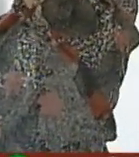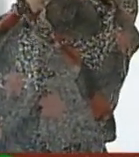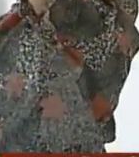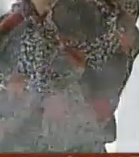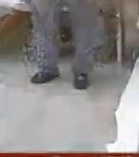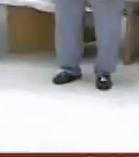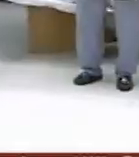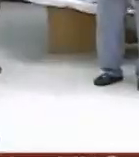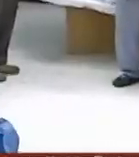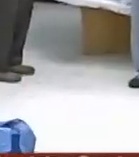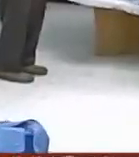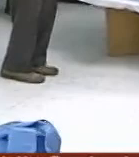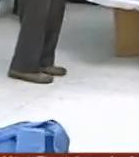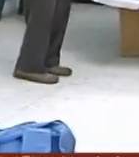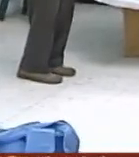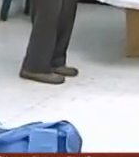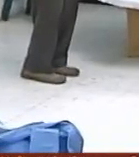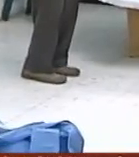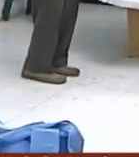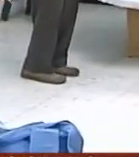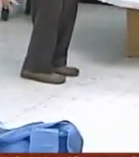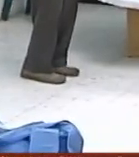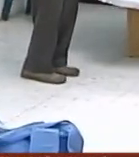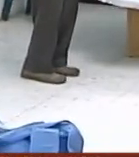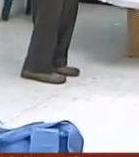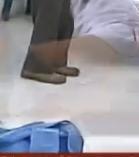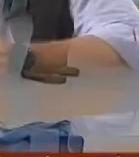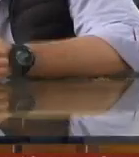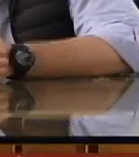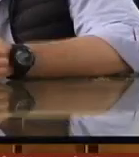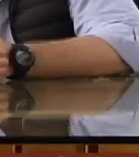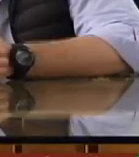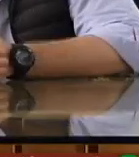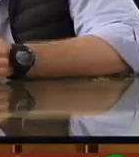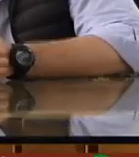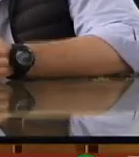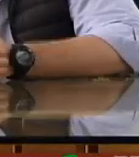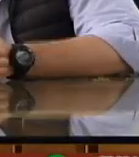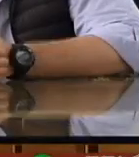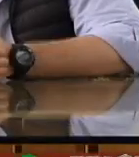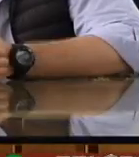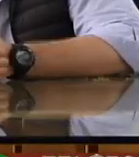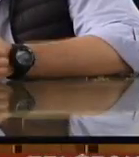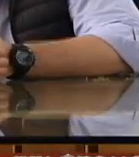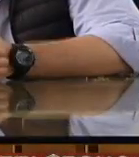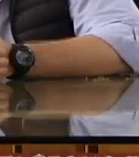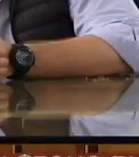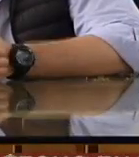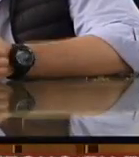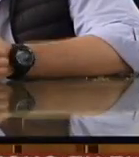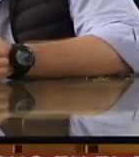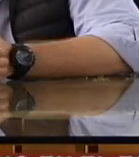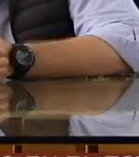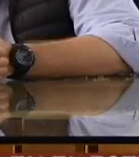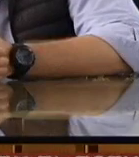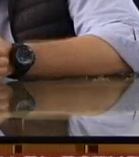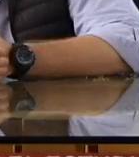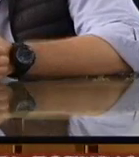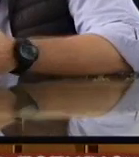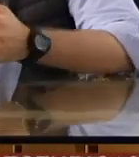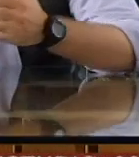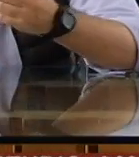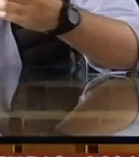desarrolló un proyecto para contratar cuidadores de ancianos de forma segura Asiste es una plataforma web que funciona para poder